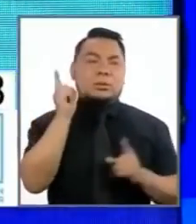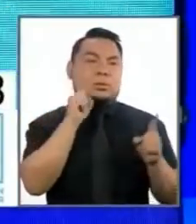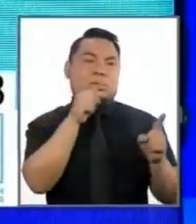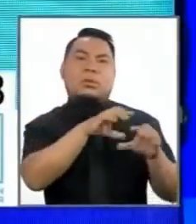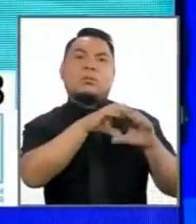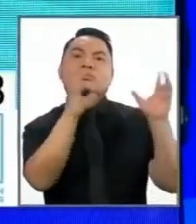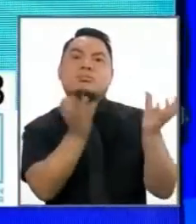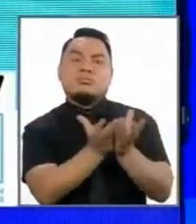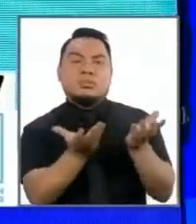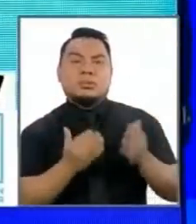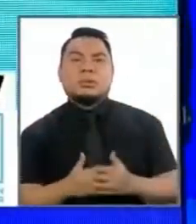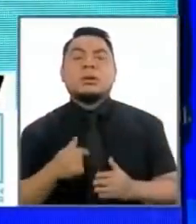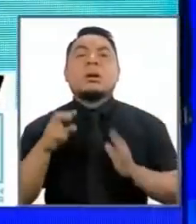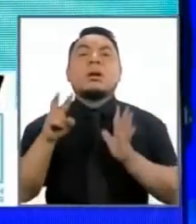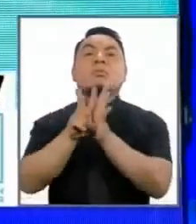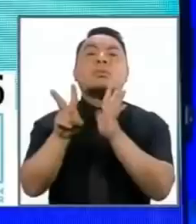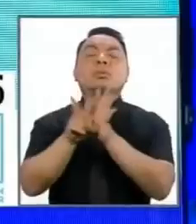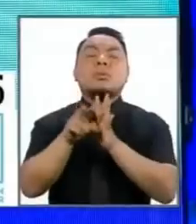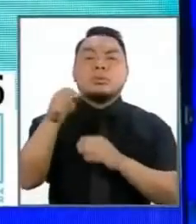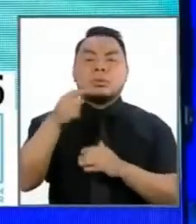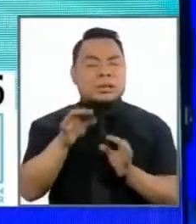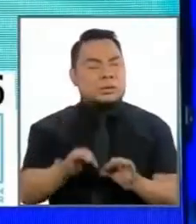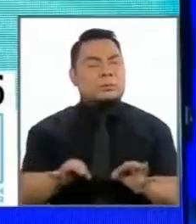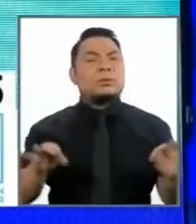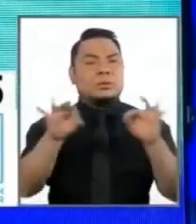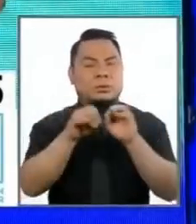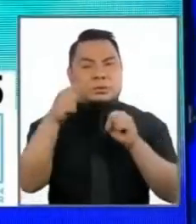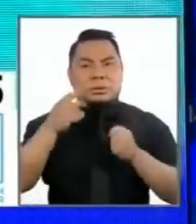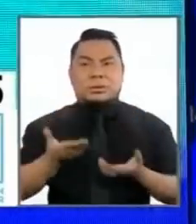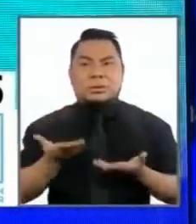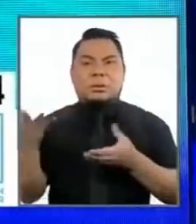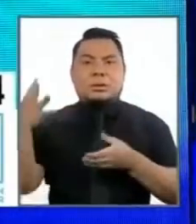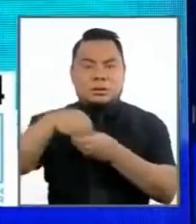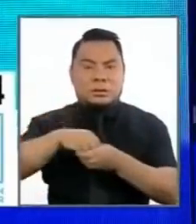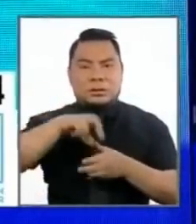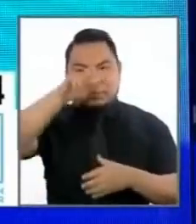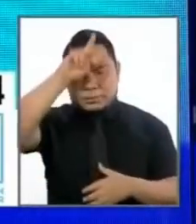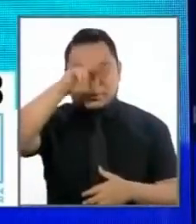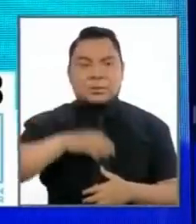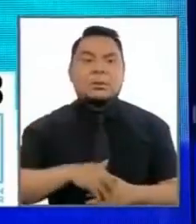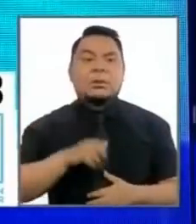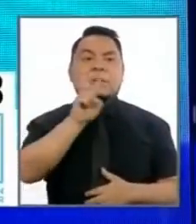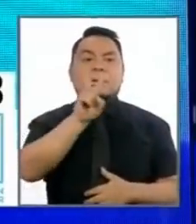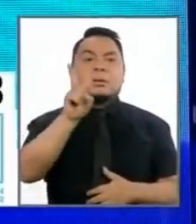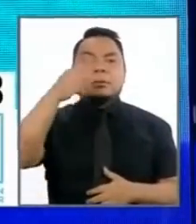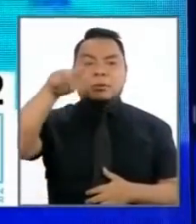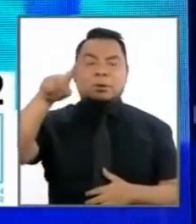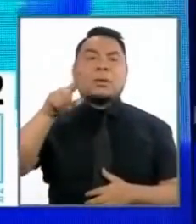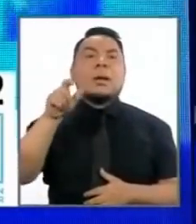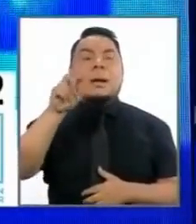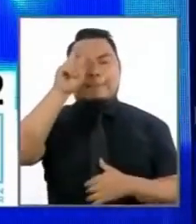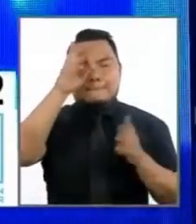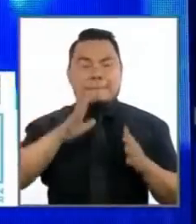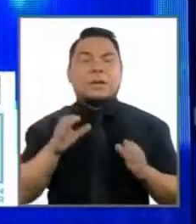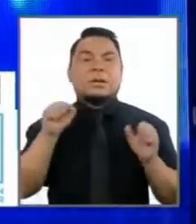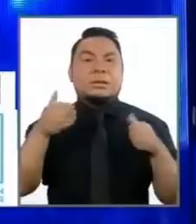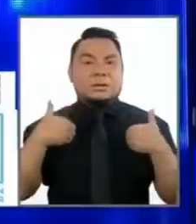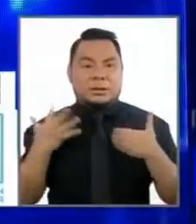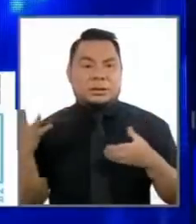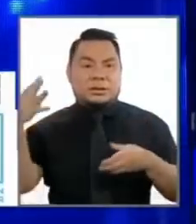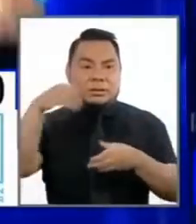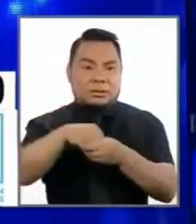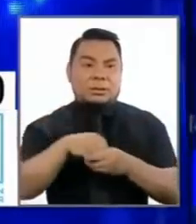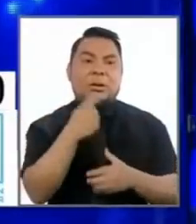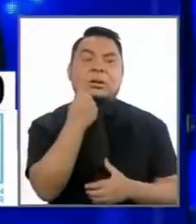conoce el mundo el voluntariado es vital para integrar al Perú 22 millones de peruanos clase media que tienen que